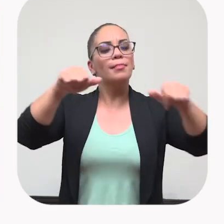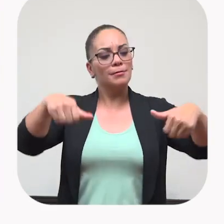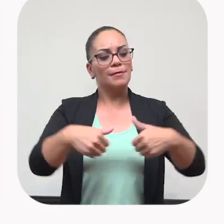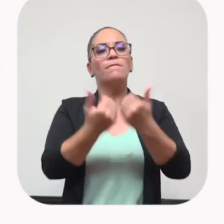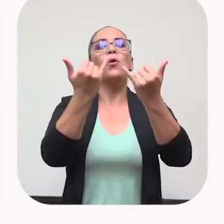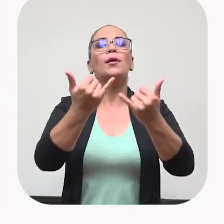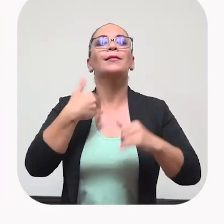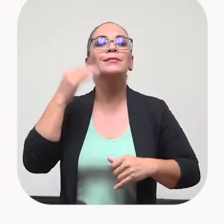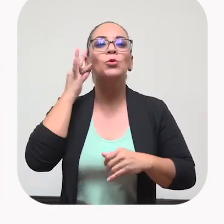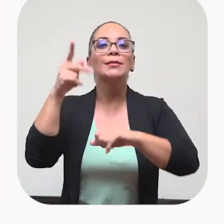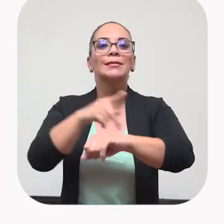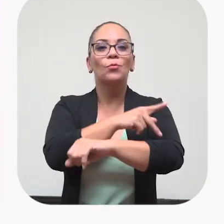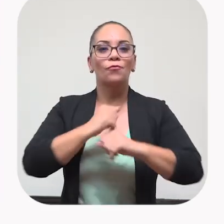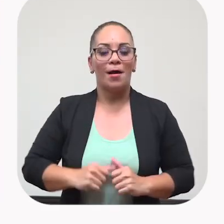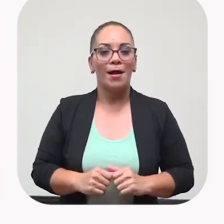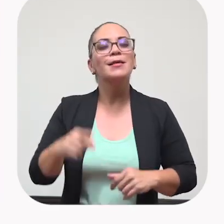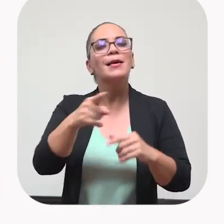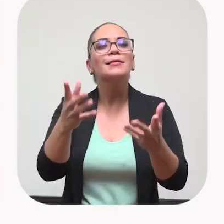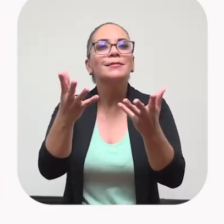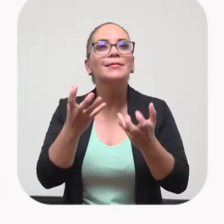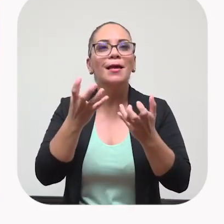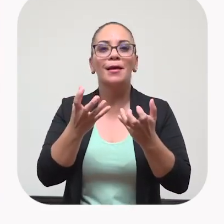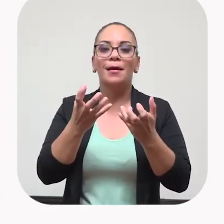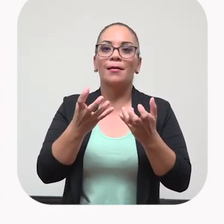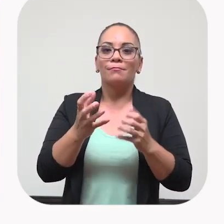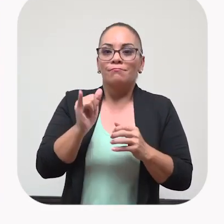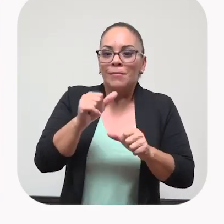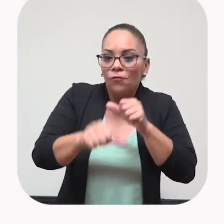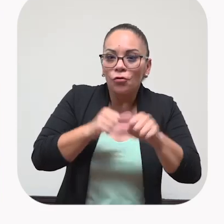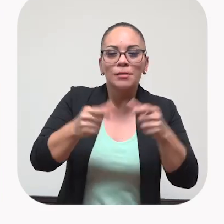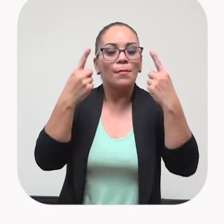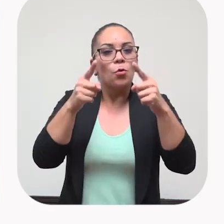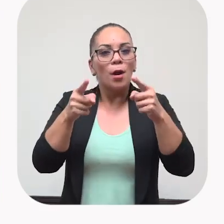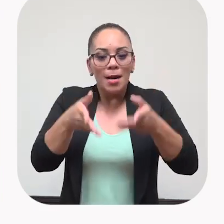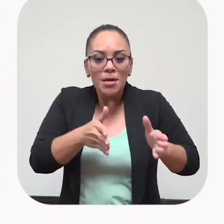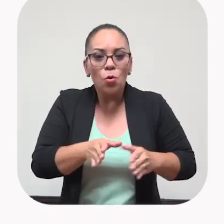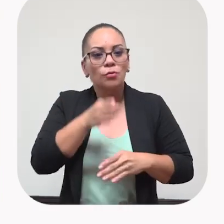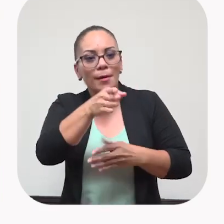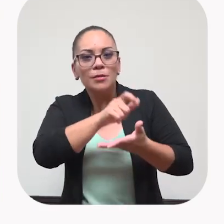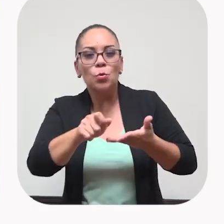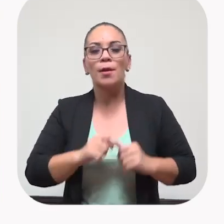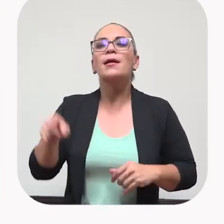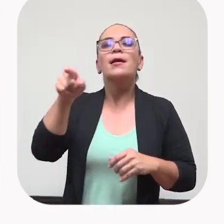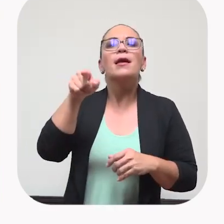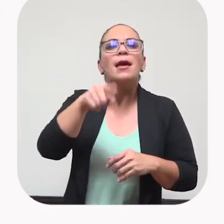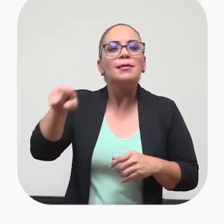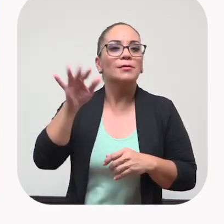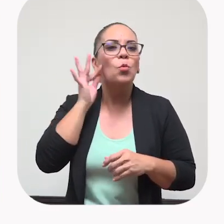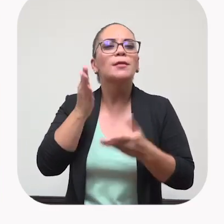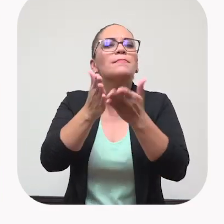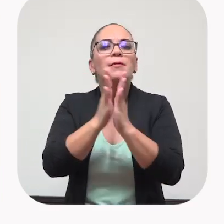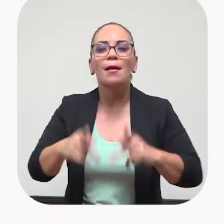señoras de Purral? Que quieren, que mandan a esos chiquitos a la escuela. ¿Qué es lo que le piden ellas